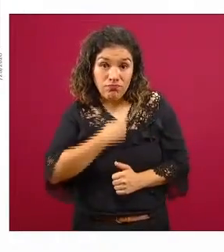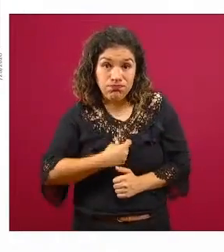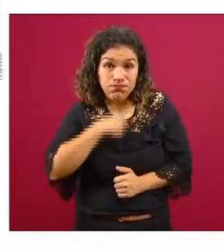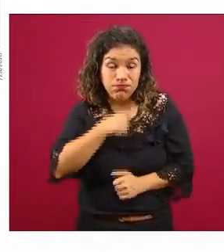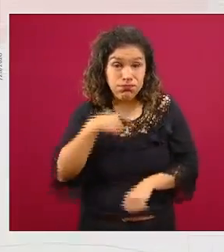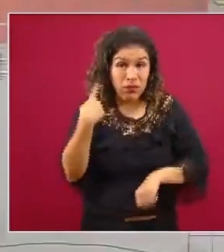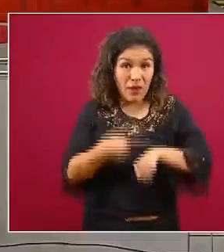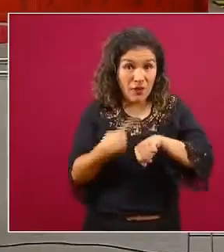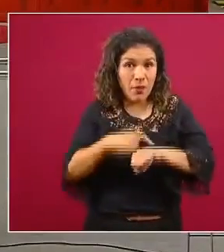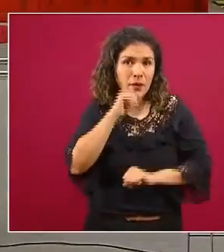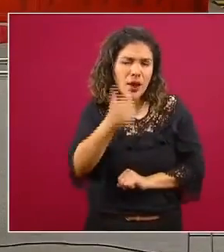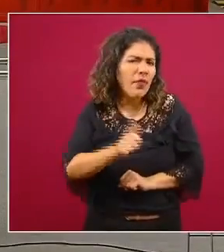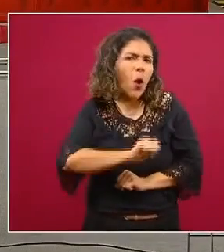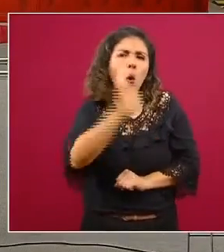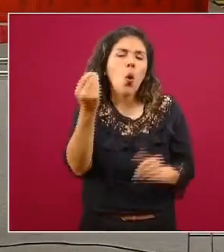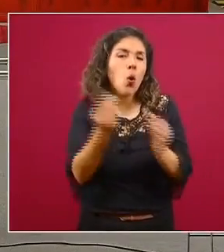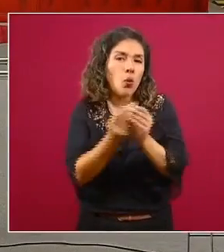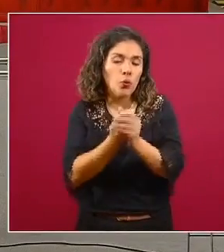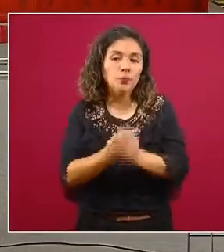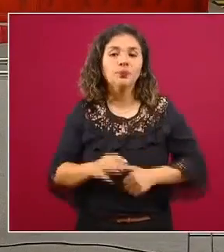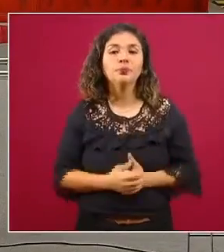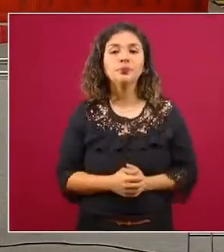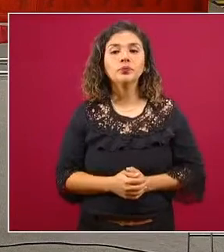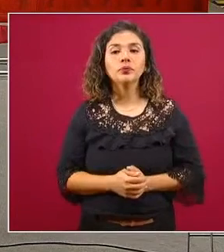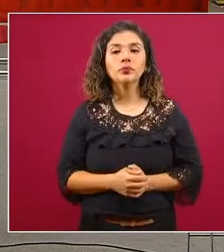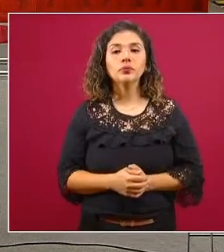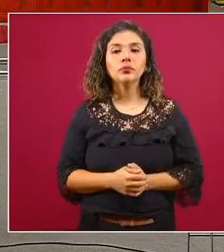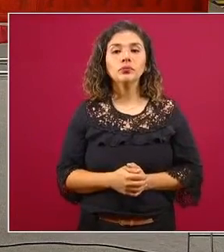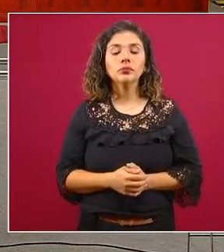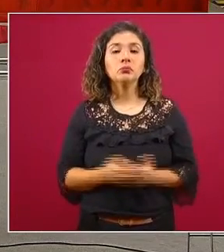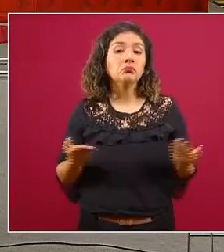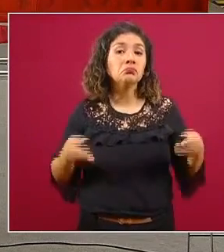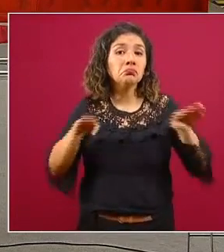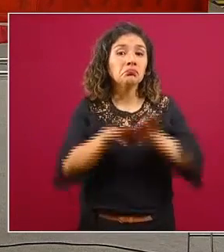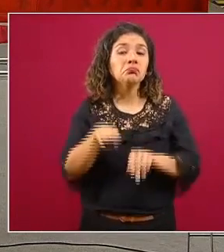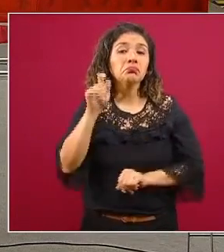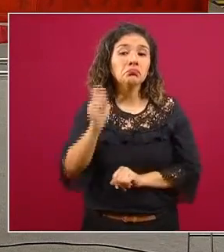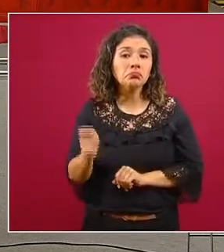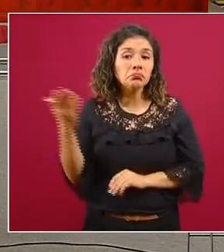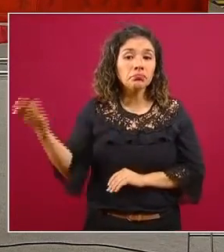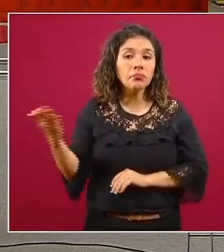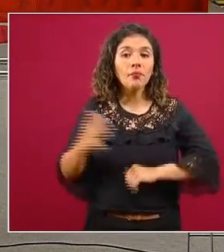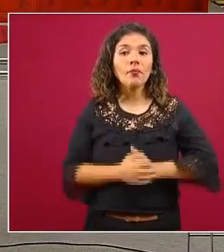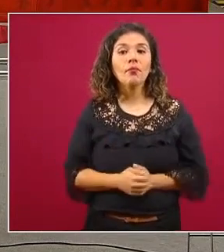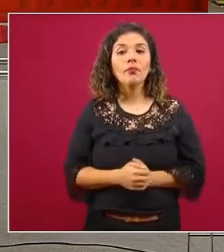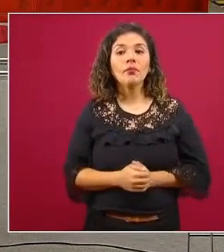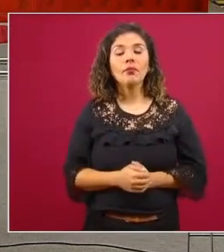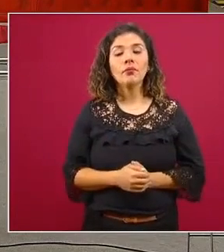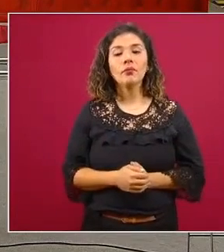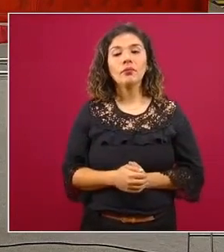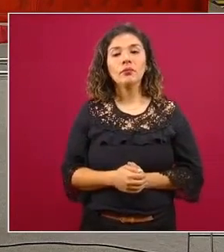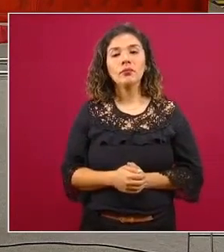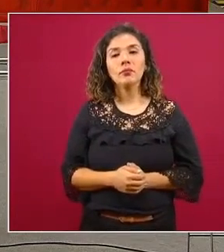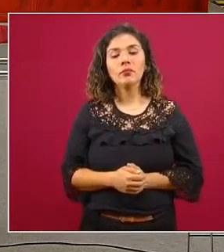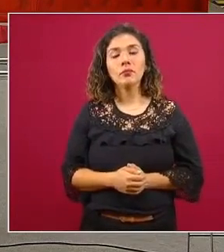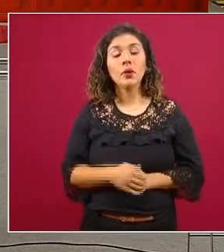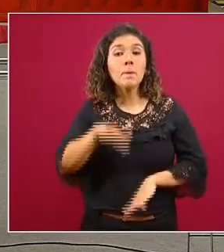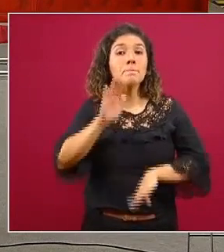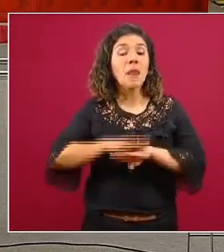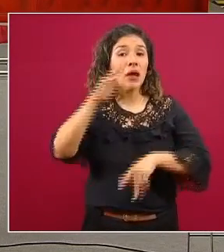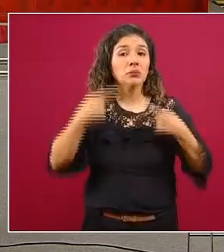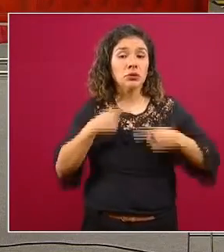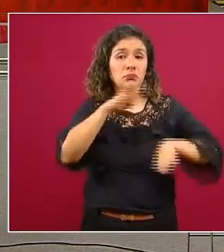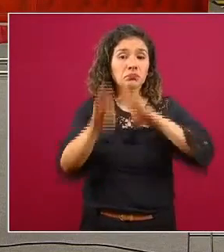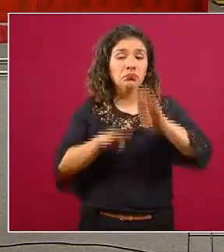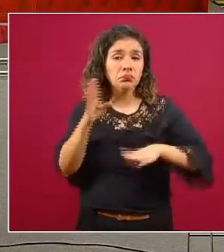por el virus si me das la siguiente y ya para terminar un par de conclusiones me das la siguiente se estima un exceso de mortalidad